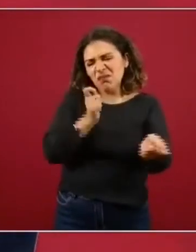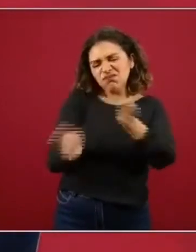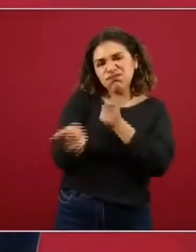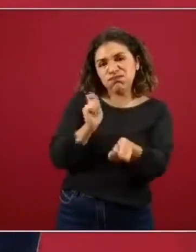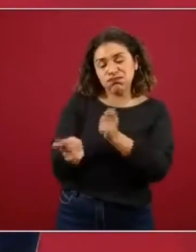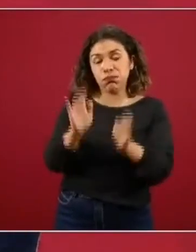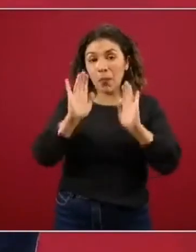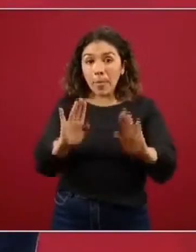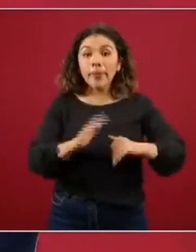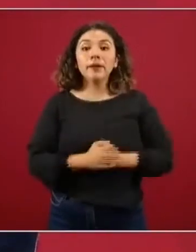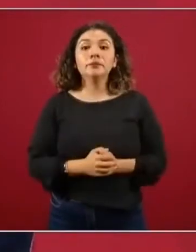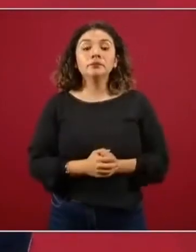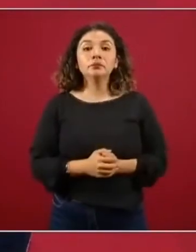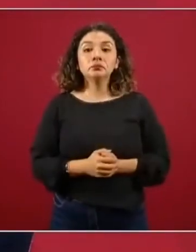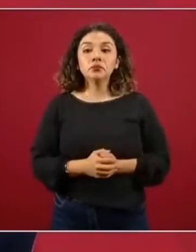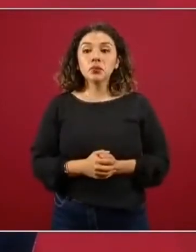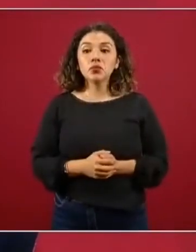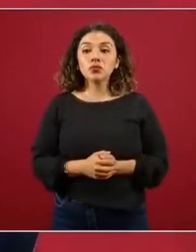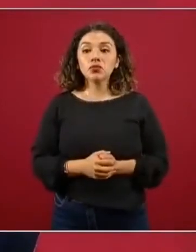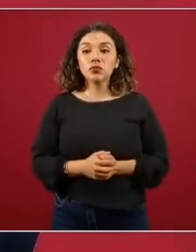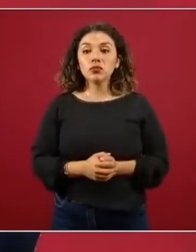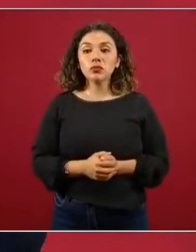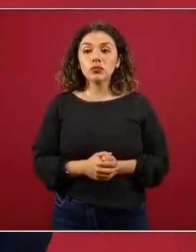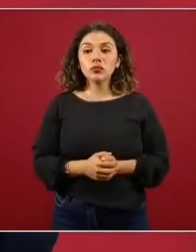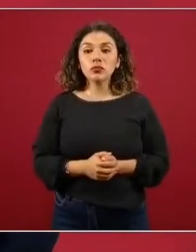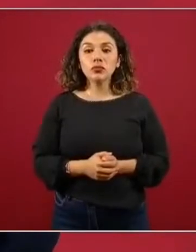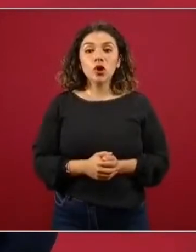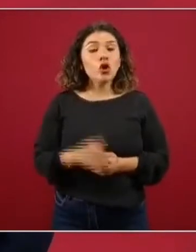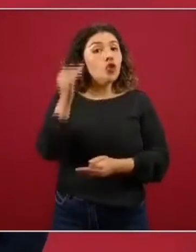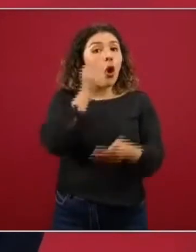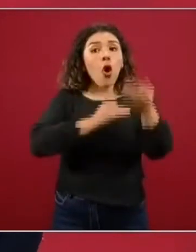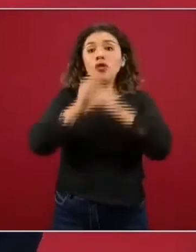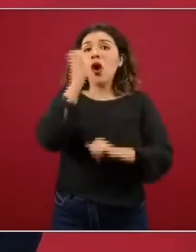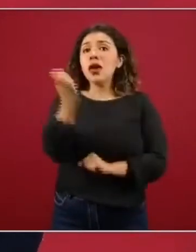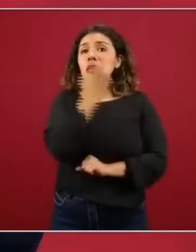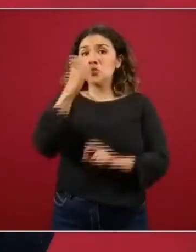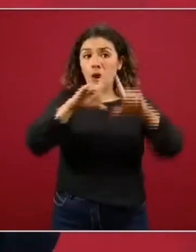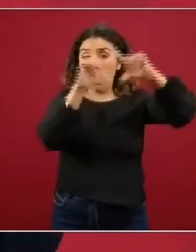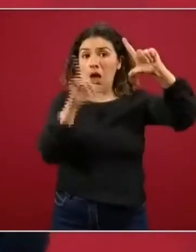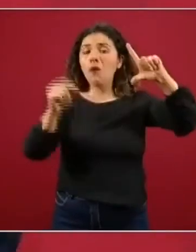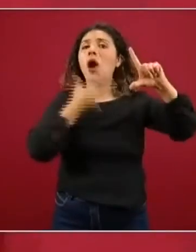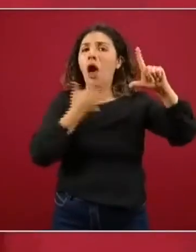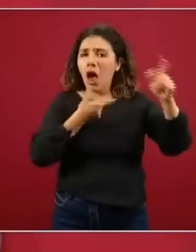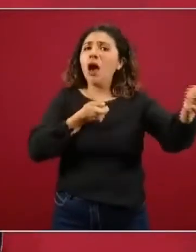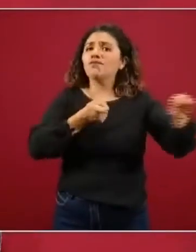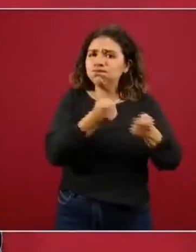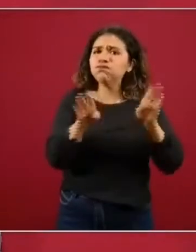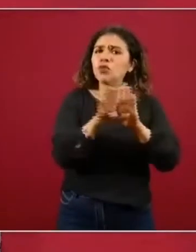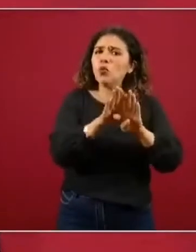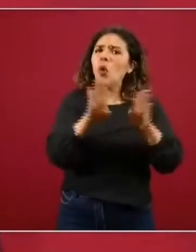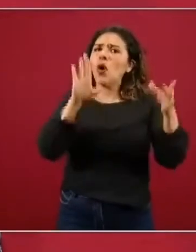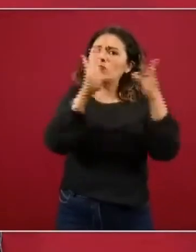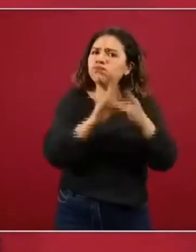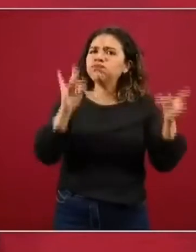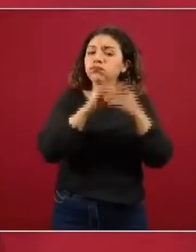entonces vamos a en todos los planteles se está tomando las medidas y lo que está